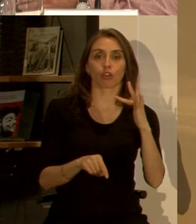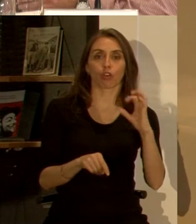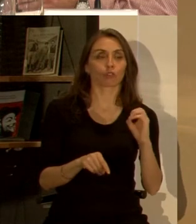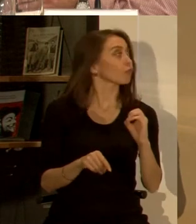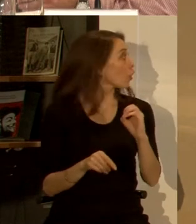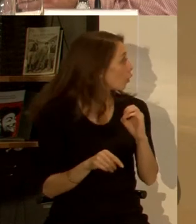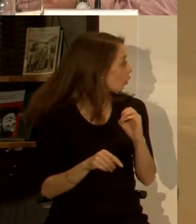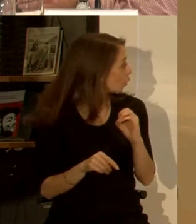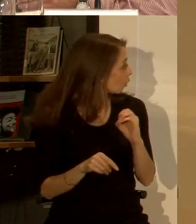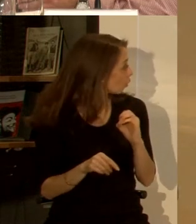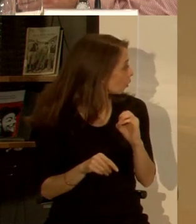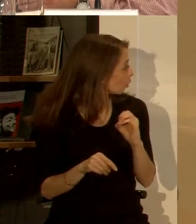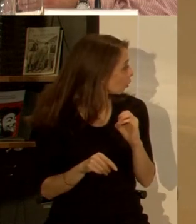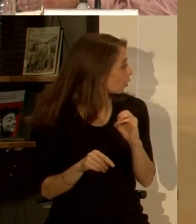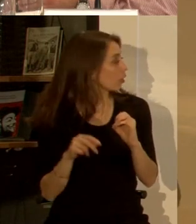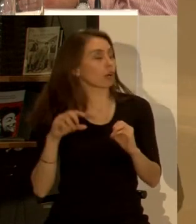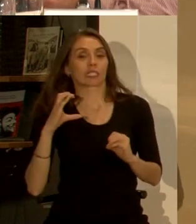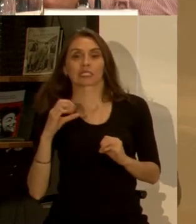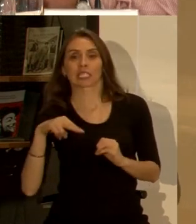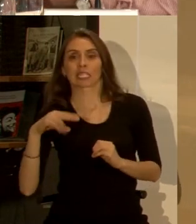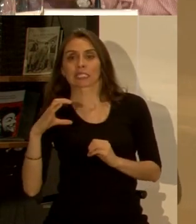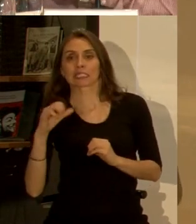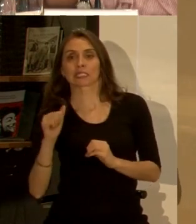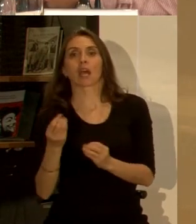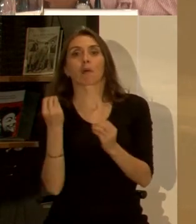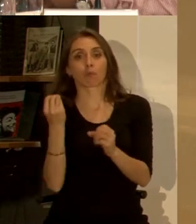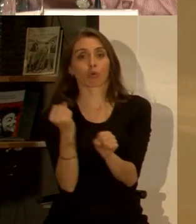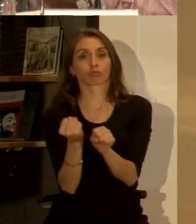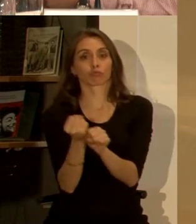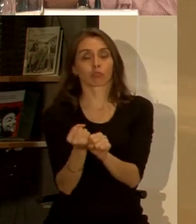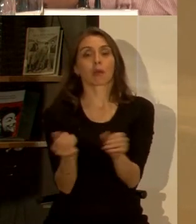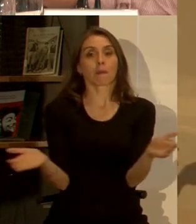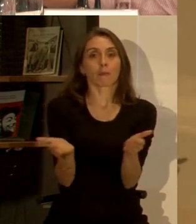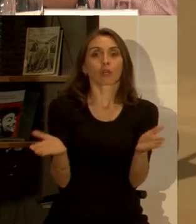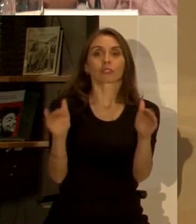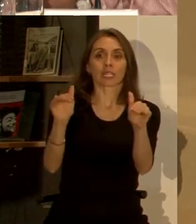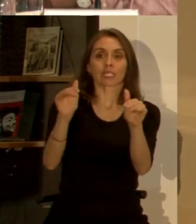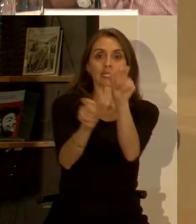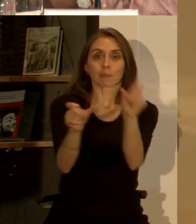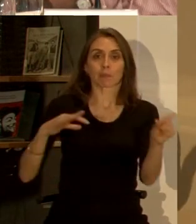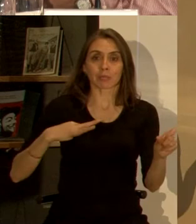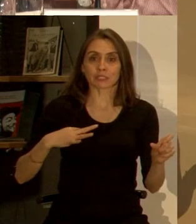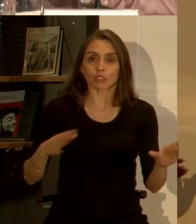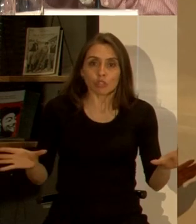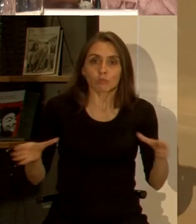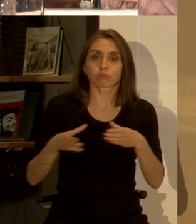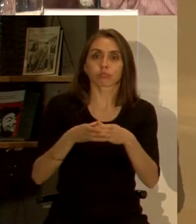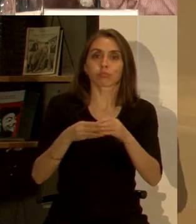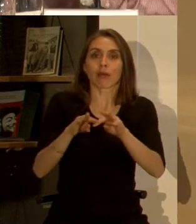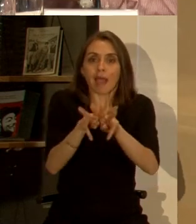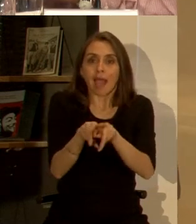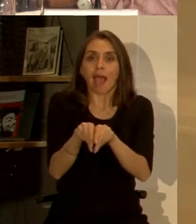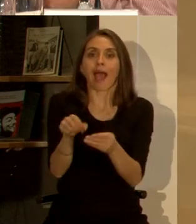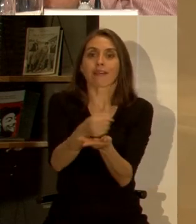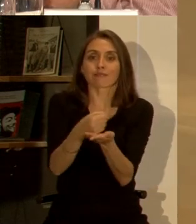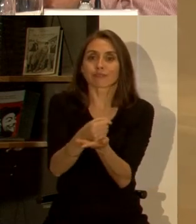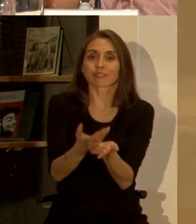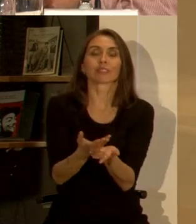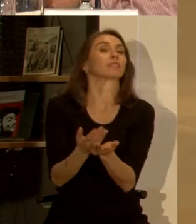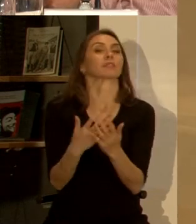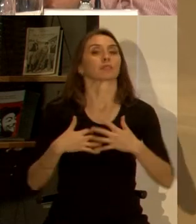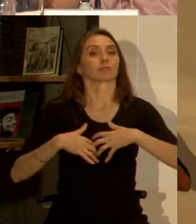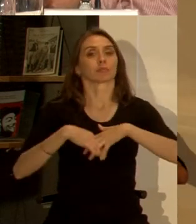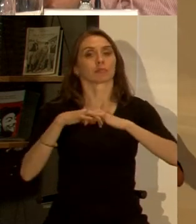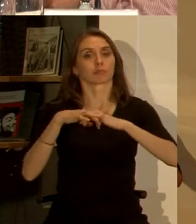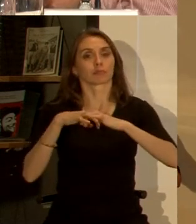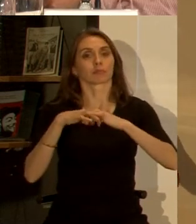excelente labor creemos nosotros para poder incentivar la asociatividad civil poder consolidar las